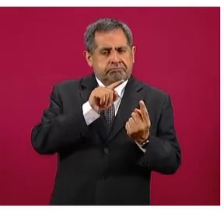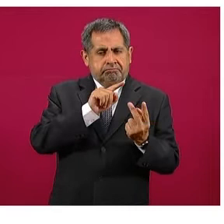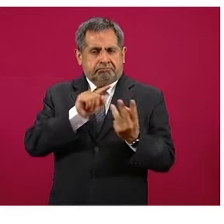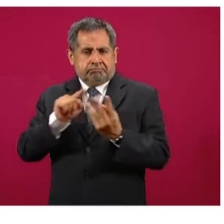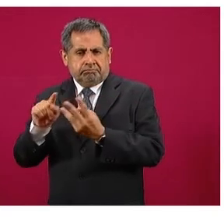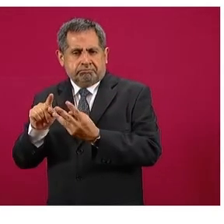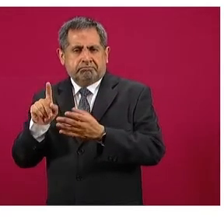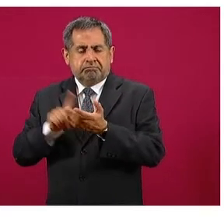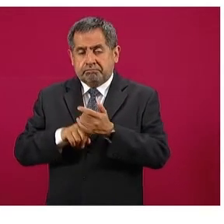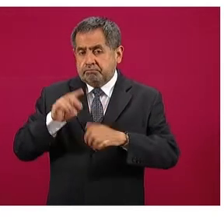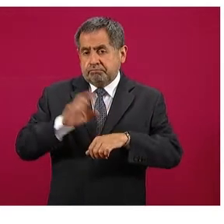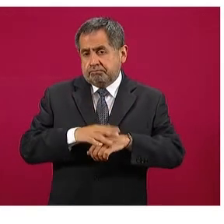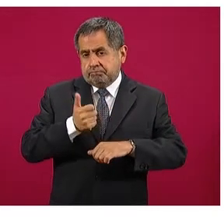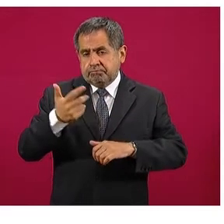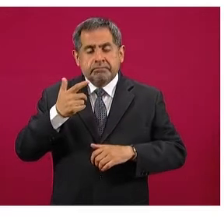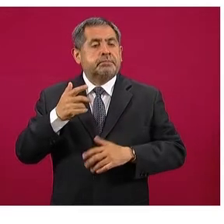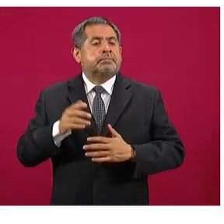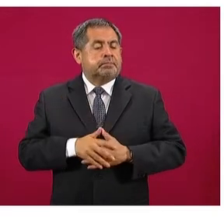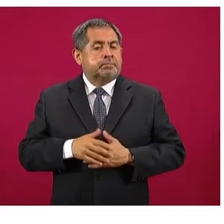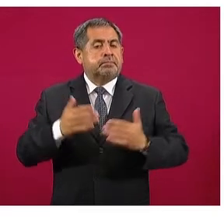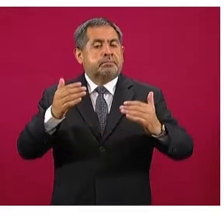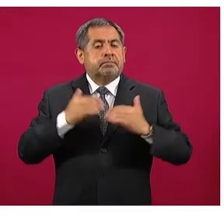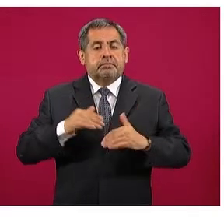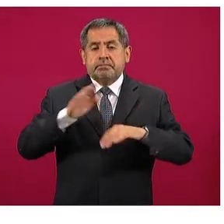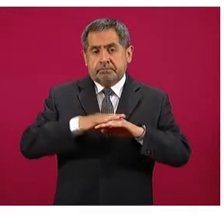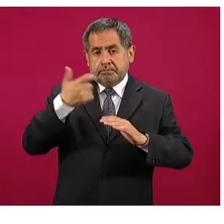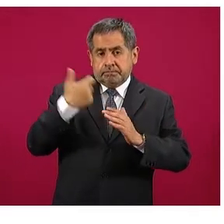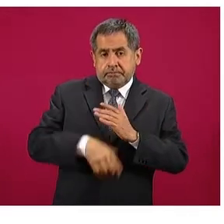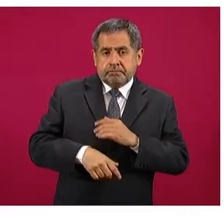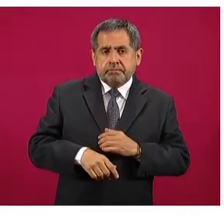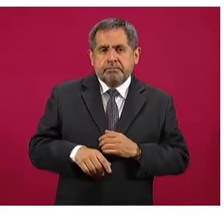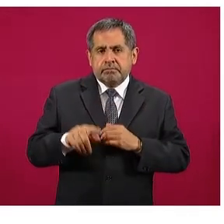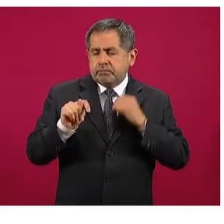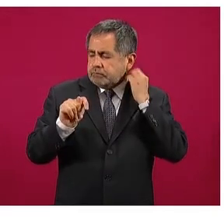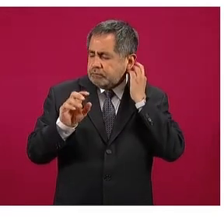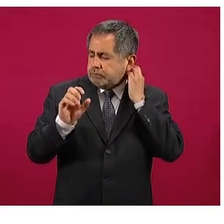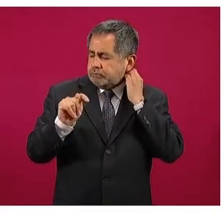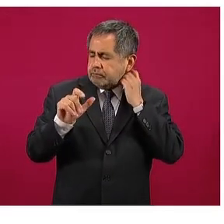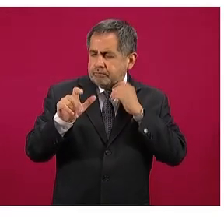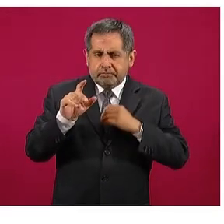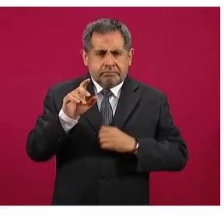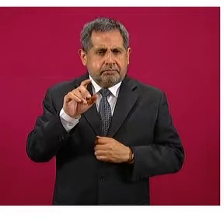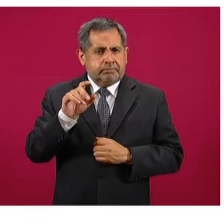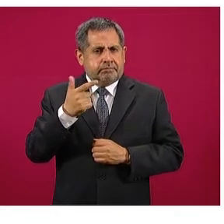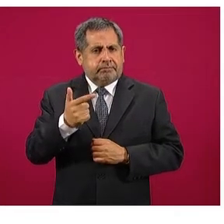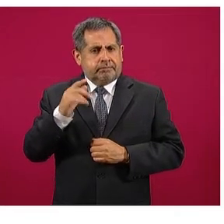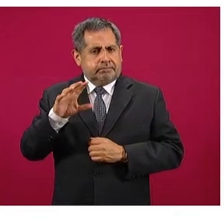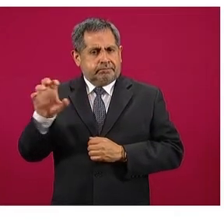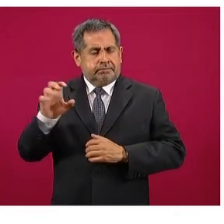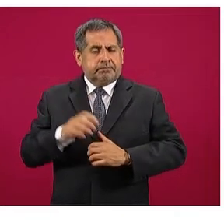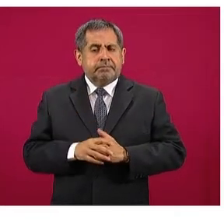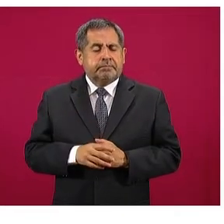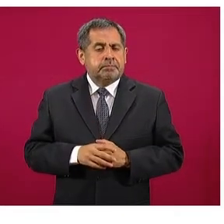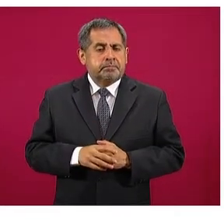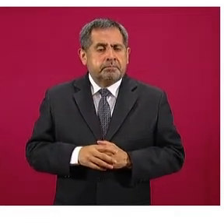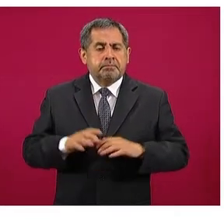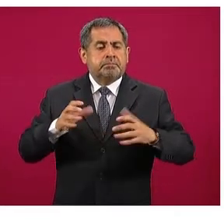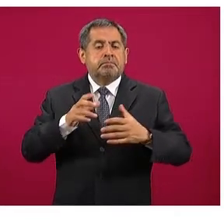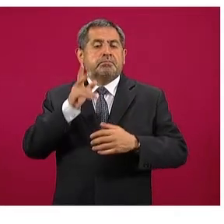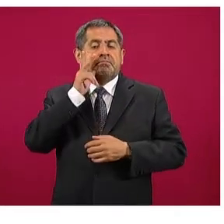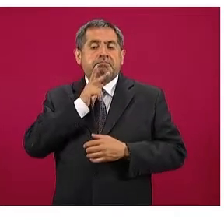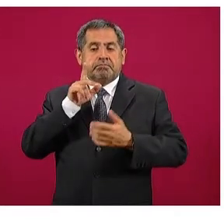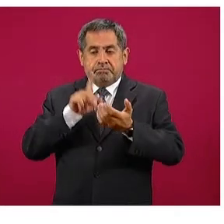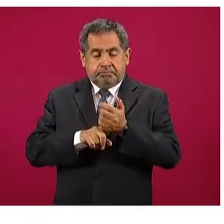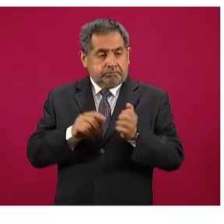en promedio las más caras y las más baratas, Total, Orsan y G500. La mezcla mexicana de petróleo con